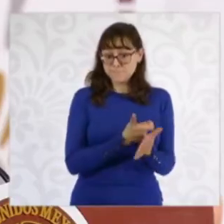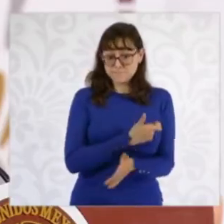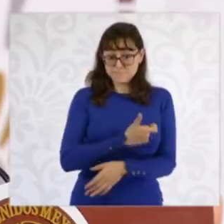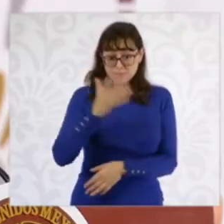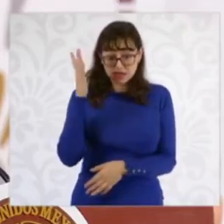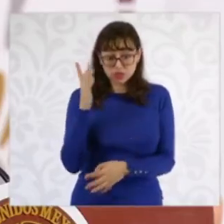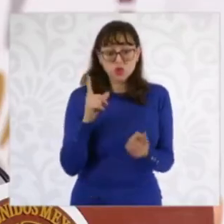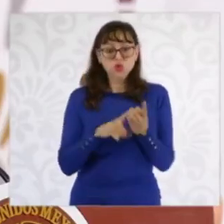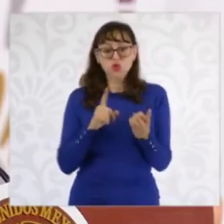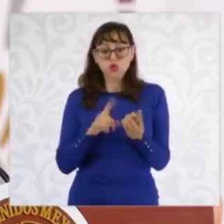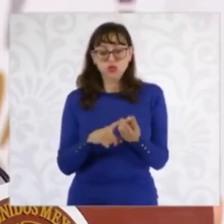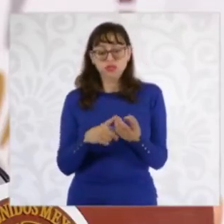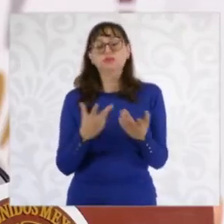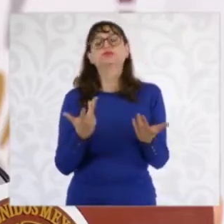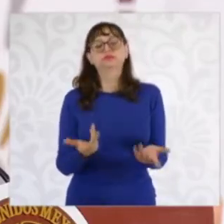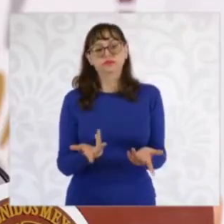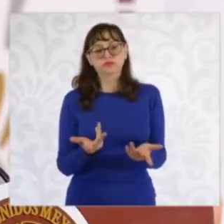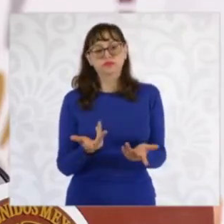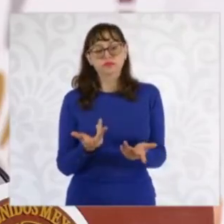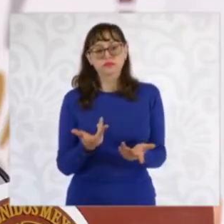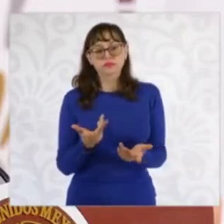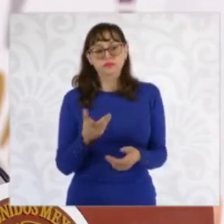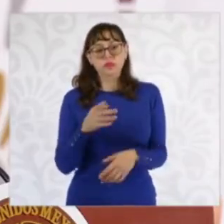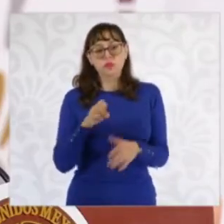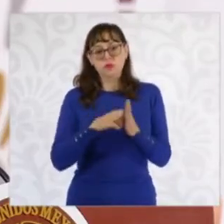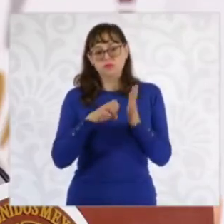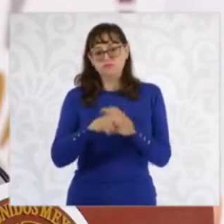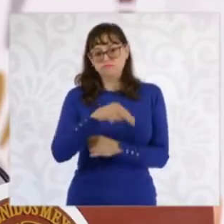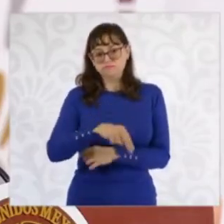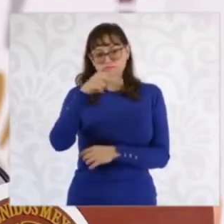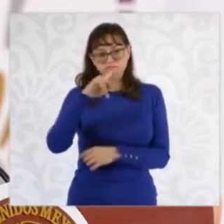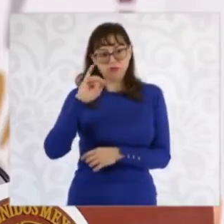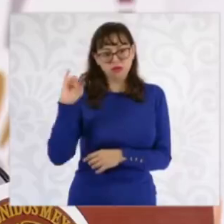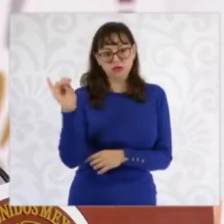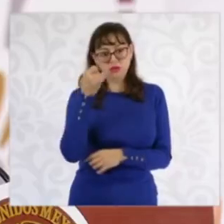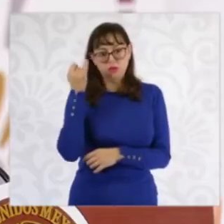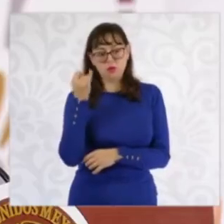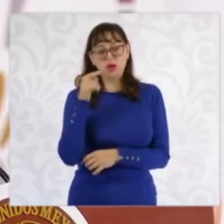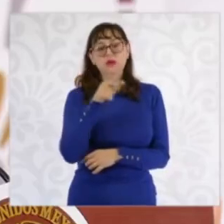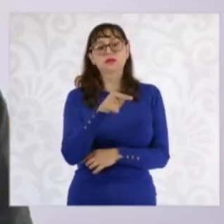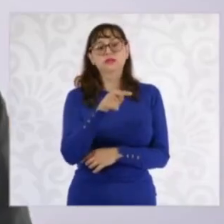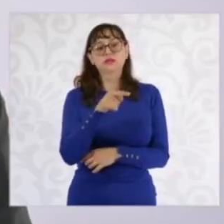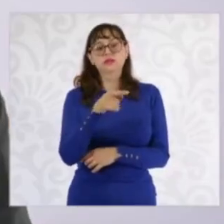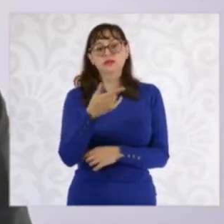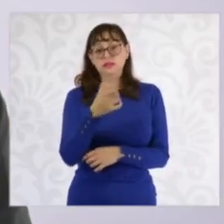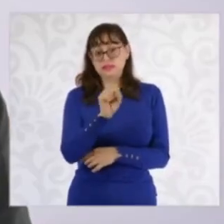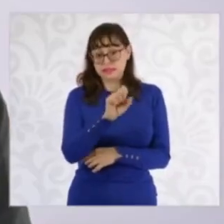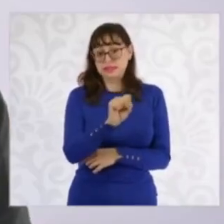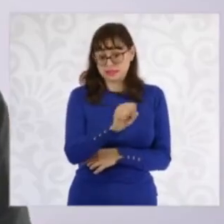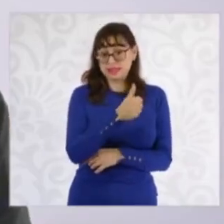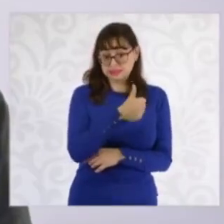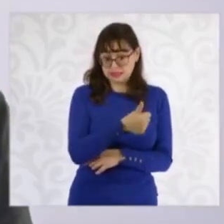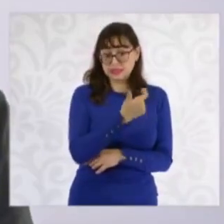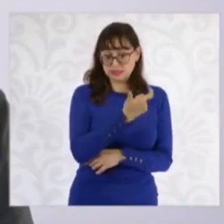monitoreo entre los que se destacan a precio en la región norte en Tijuana, Sucursal Jardines que lo vendió en 66 pesos con